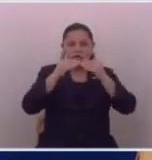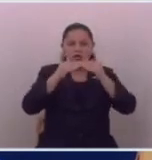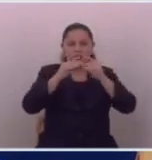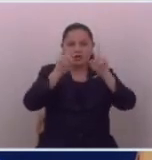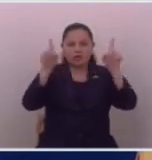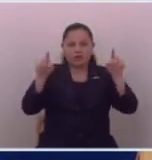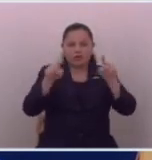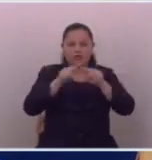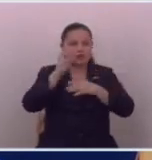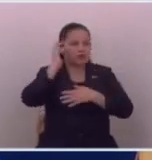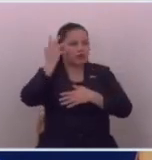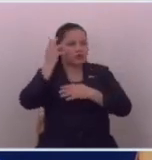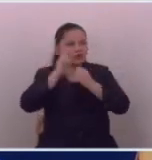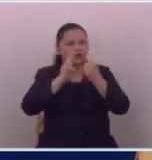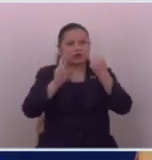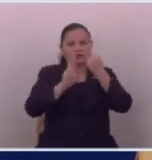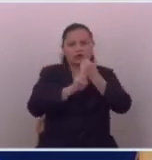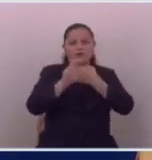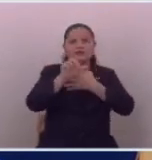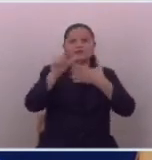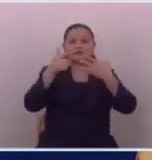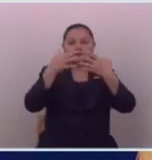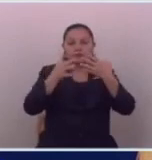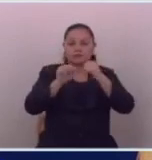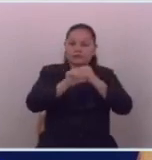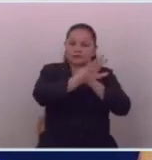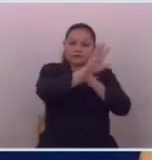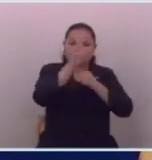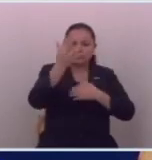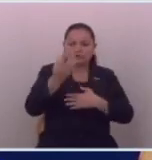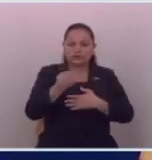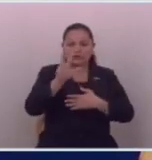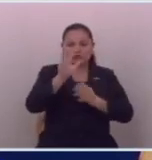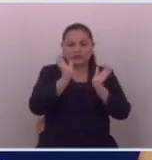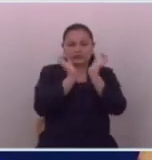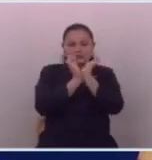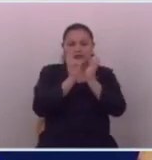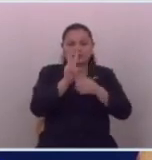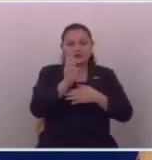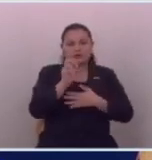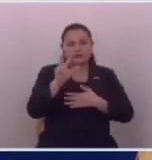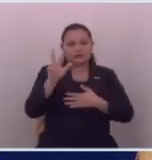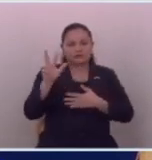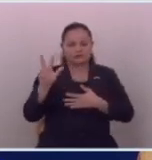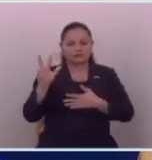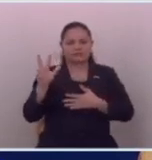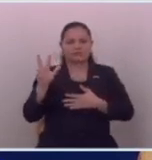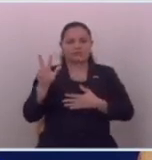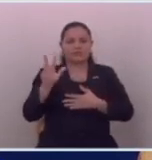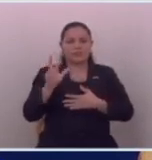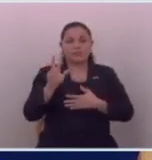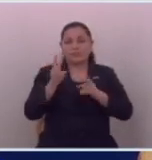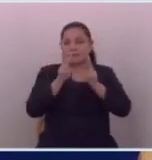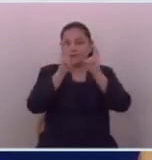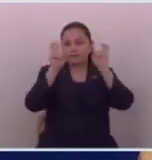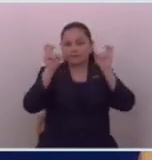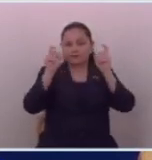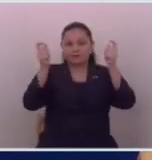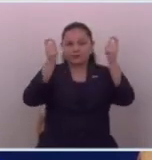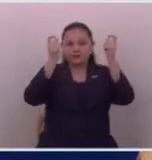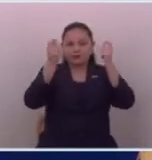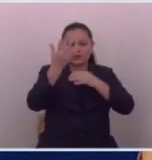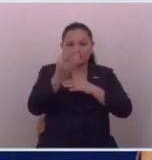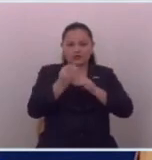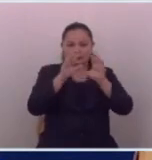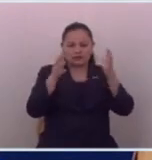televisión y redes sociales de esta Asamblea, el día 3 de mayo de 2023, en el marco de la celebración del